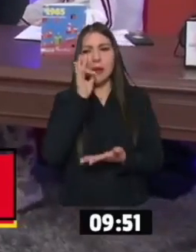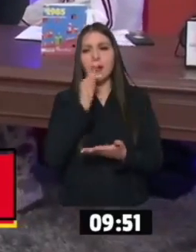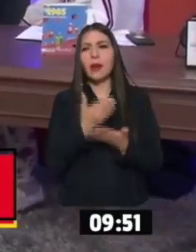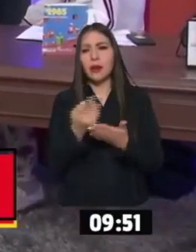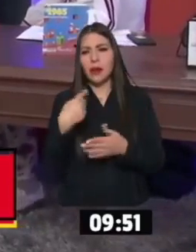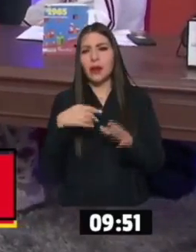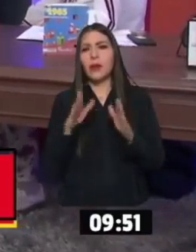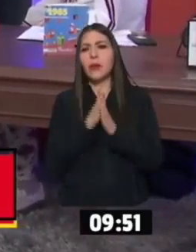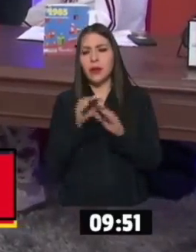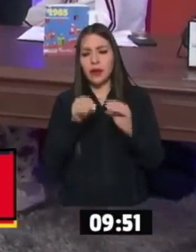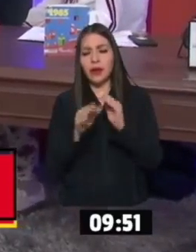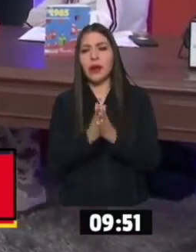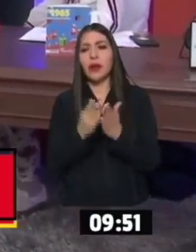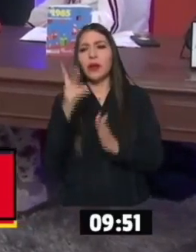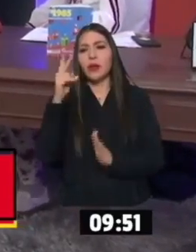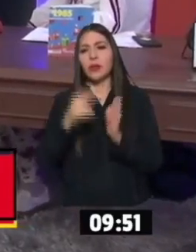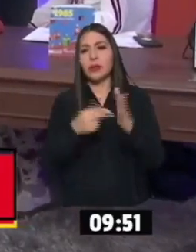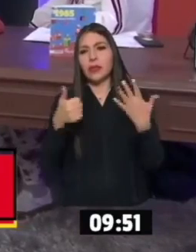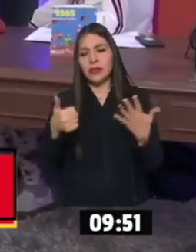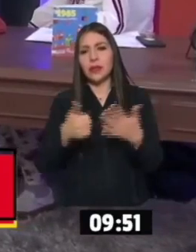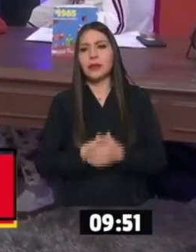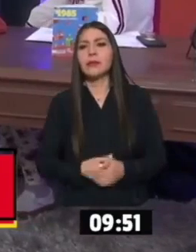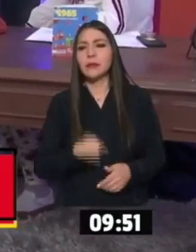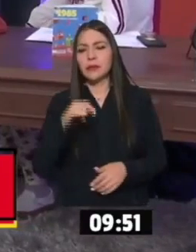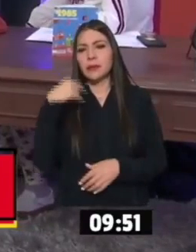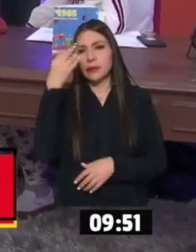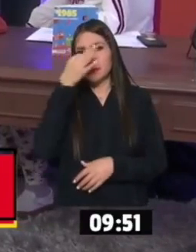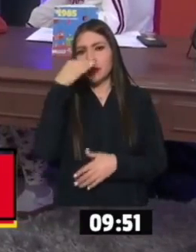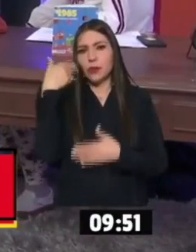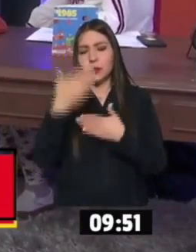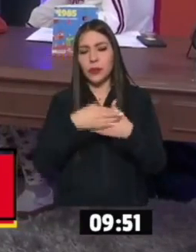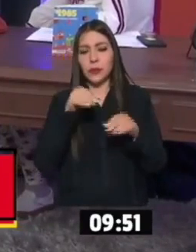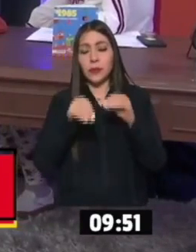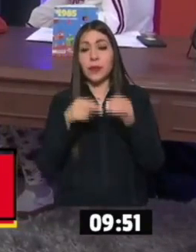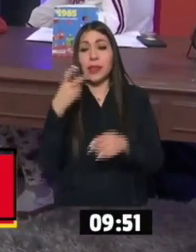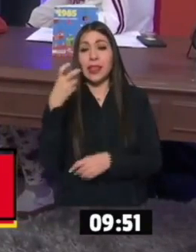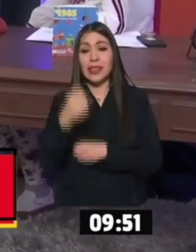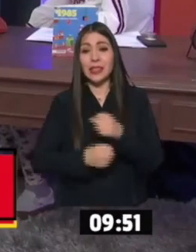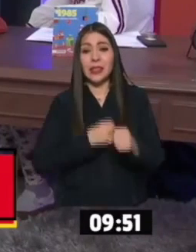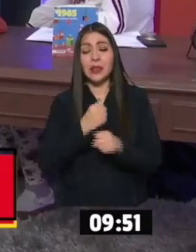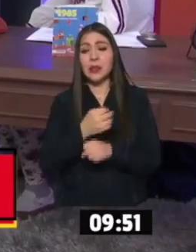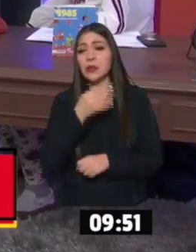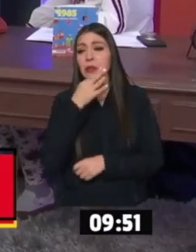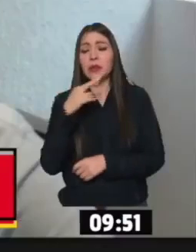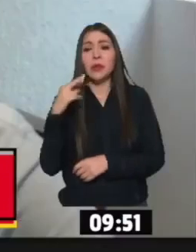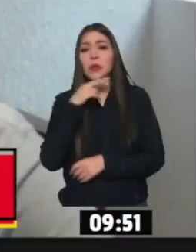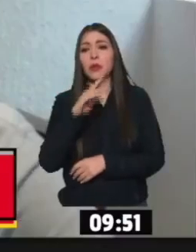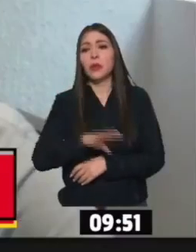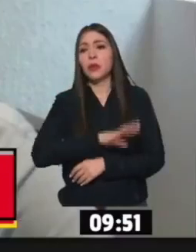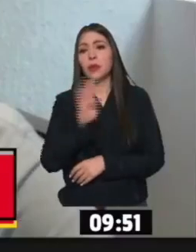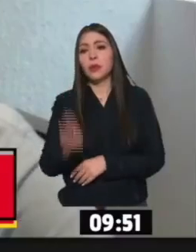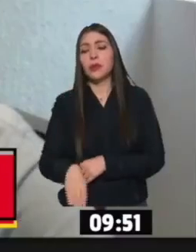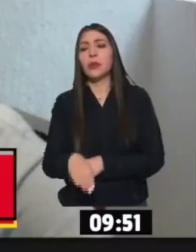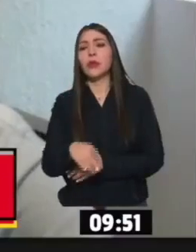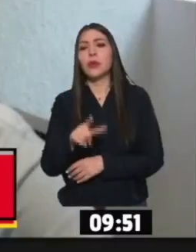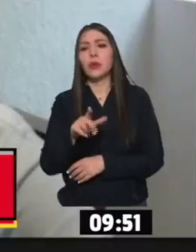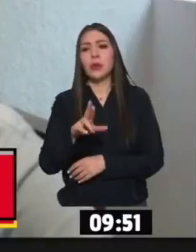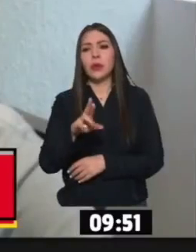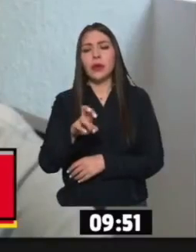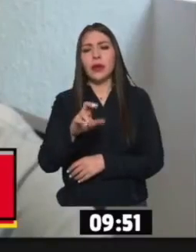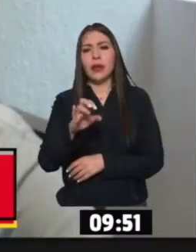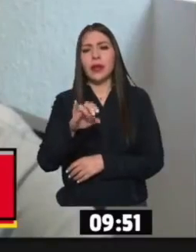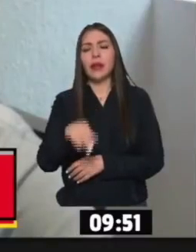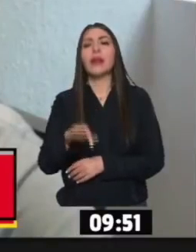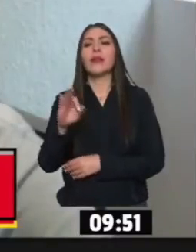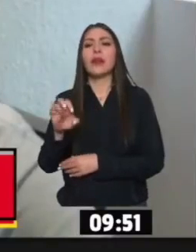Ándale, ándale. Ya, ya vamos a hacerlo. Fíjense que se murieron rápido ese año Lureyev, Audrey Hepburn, Federico